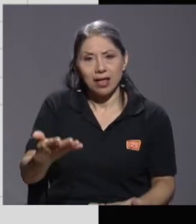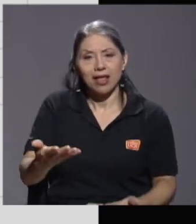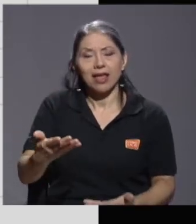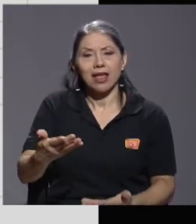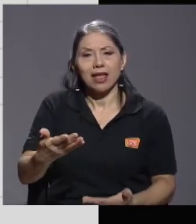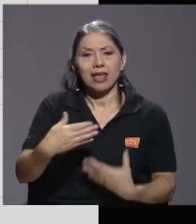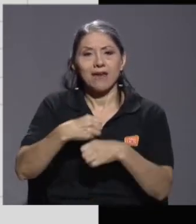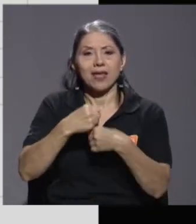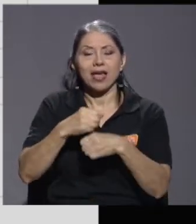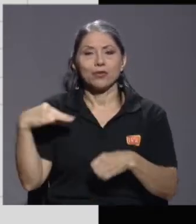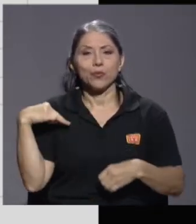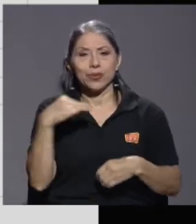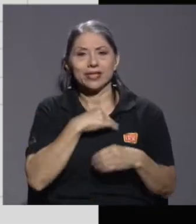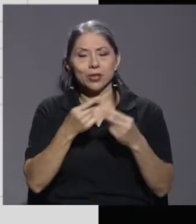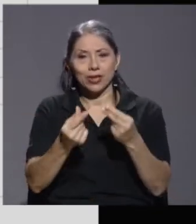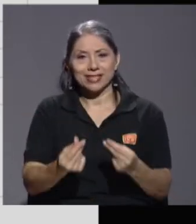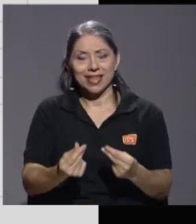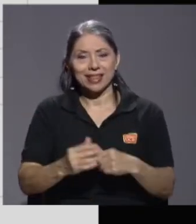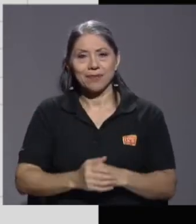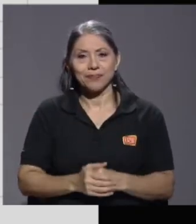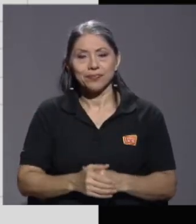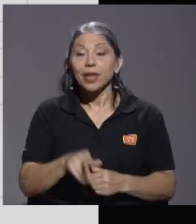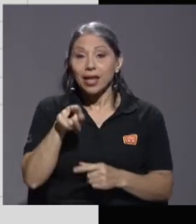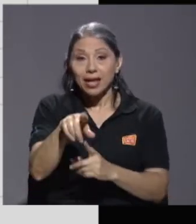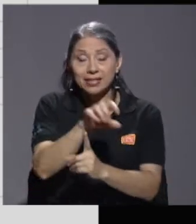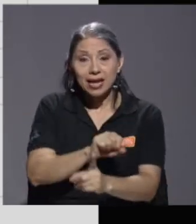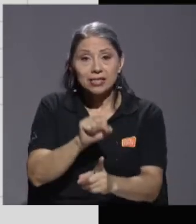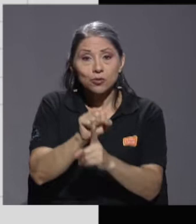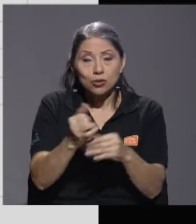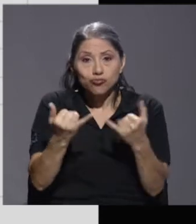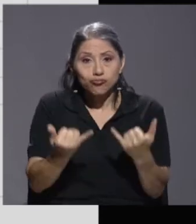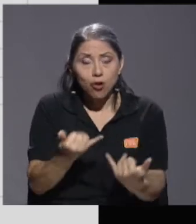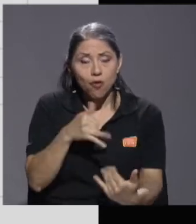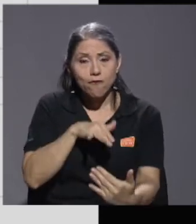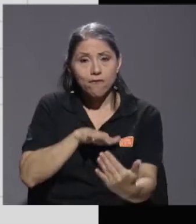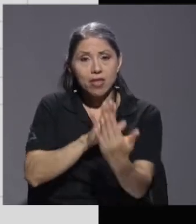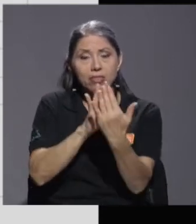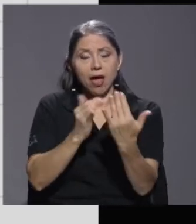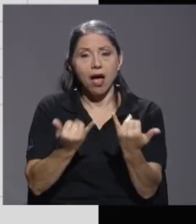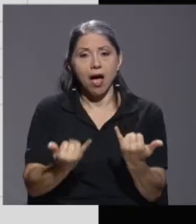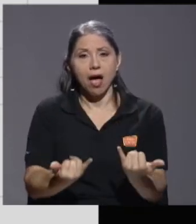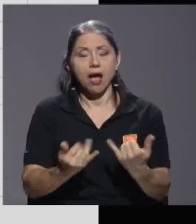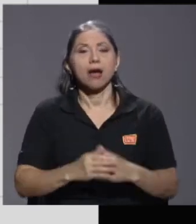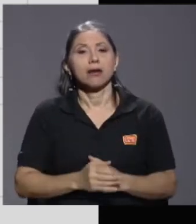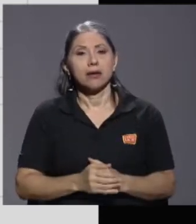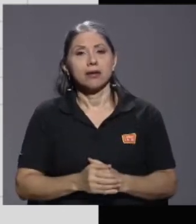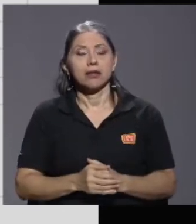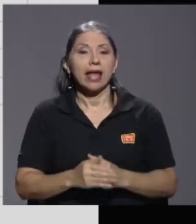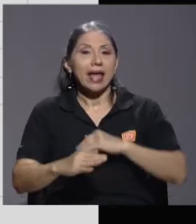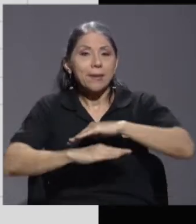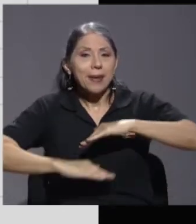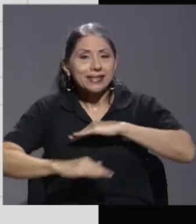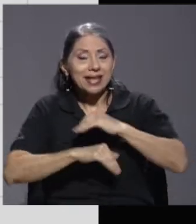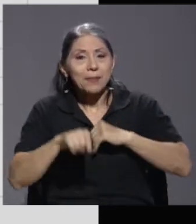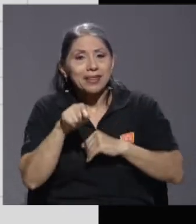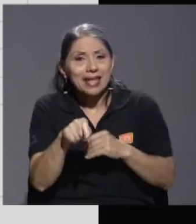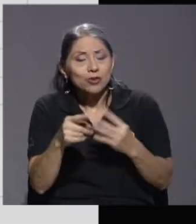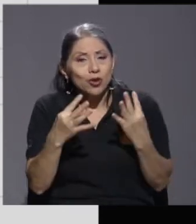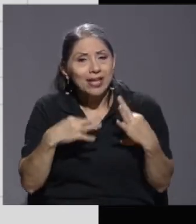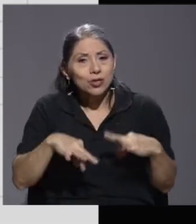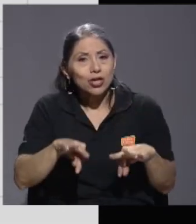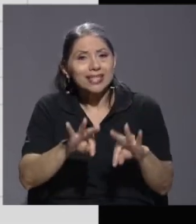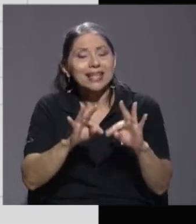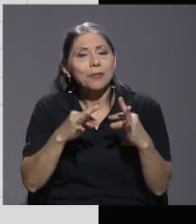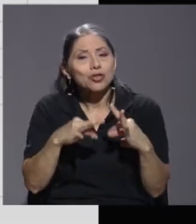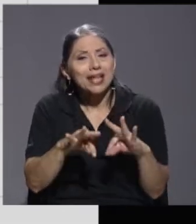el Ministerio de Hacienda. Esa es la situación que enfrentamos en este momento y es básicamente lo que estamos tratando de